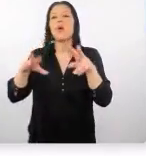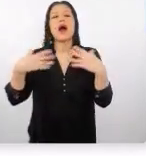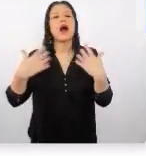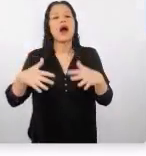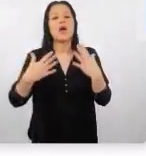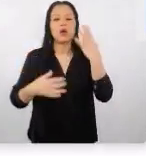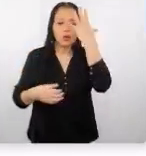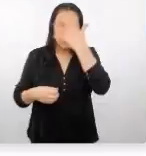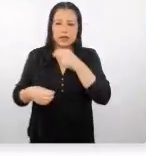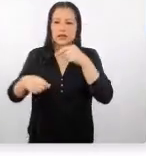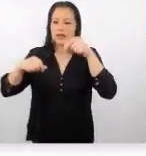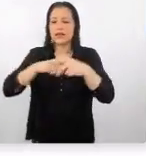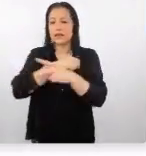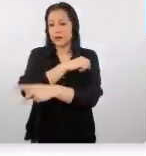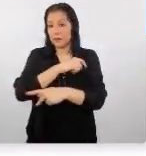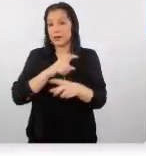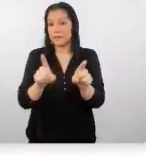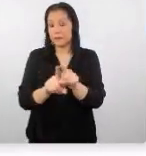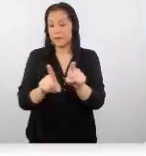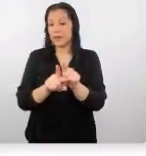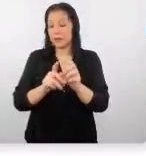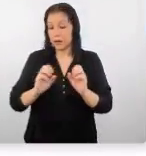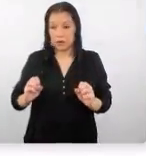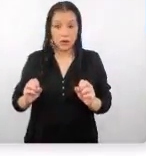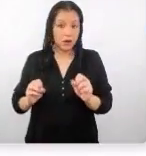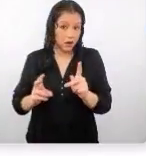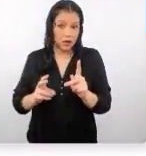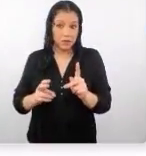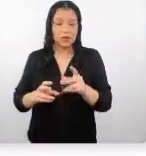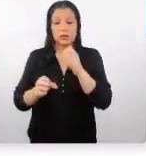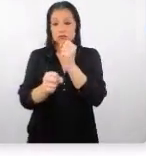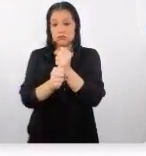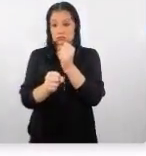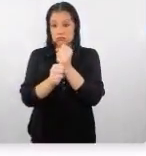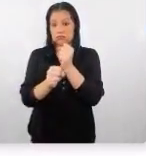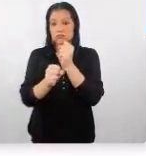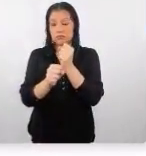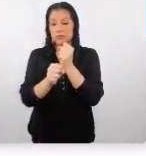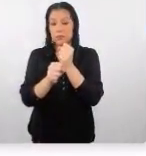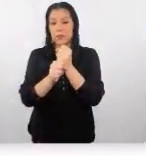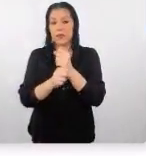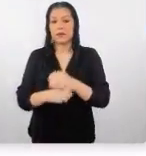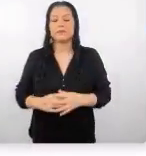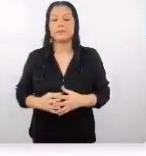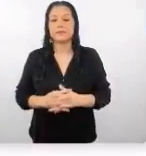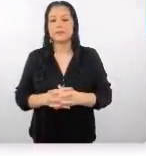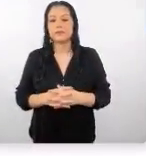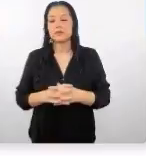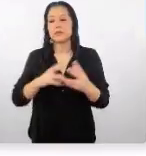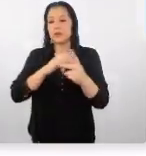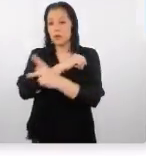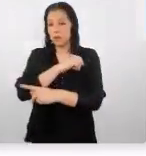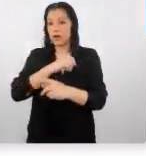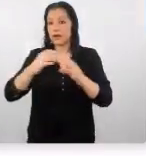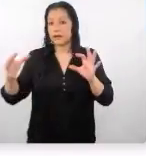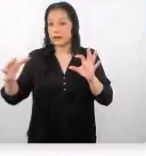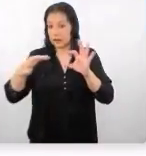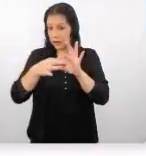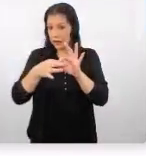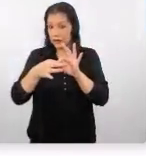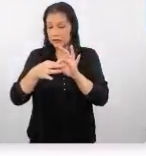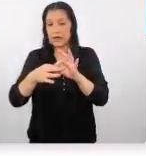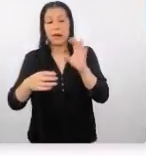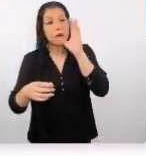país. De hecho, también hay una oportunidad de trabajo, de recuperación con países de la alianza. Hagamos